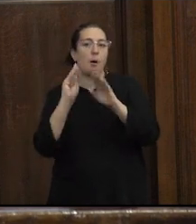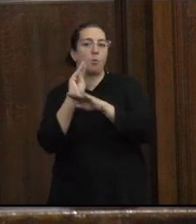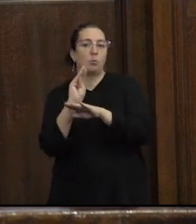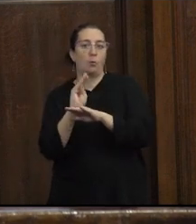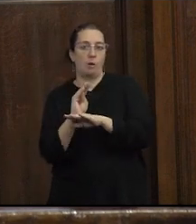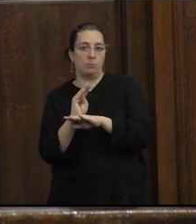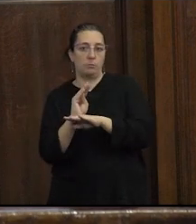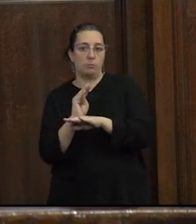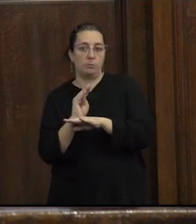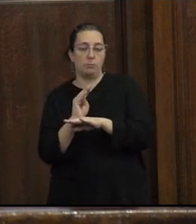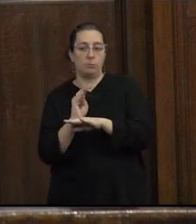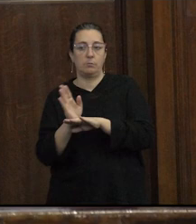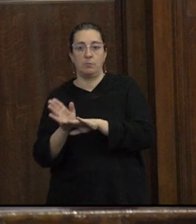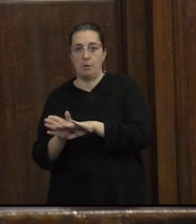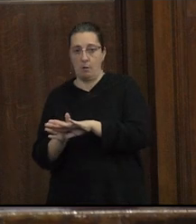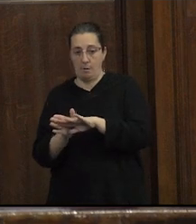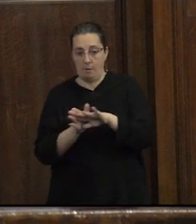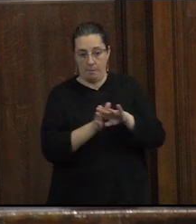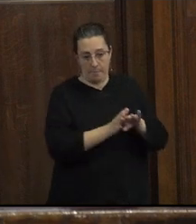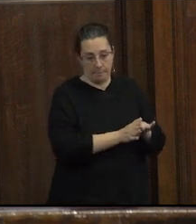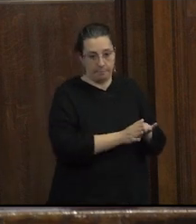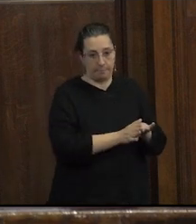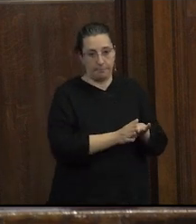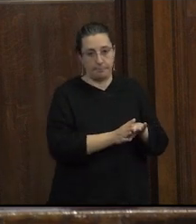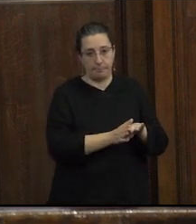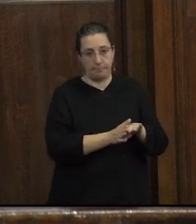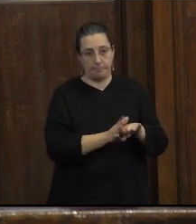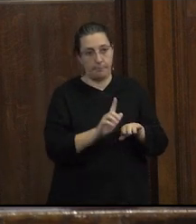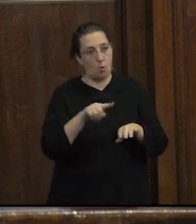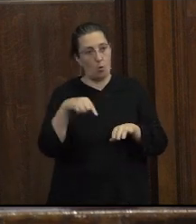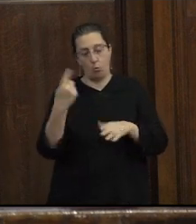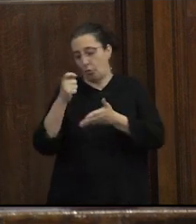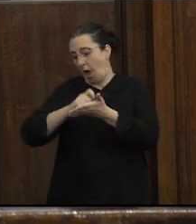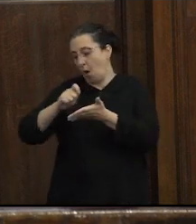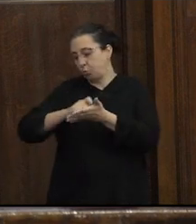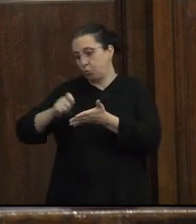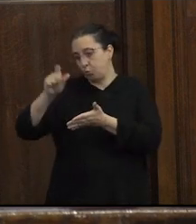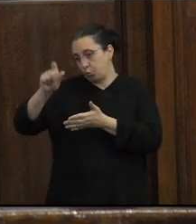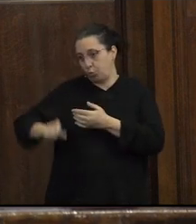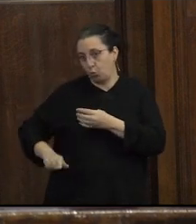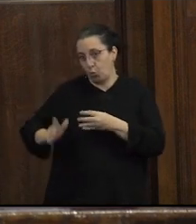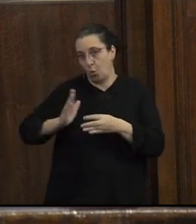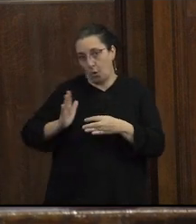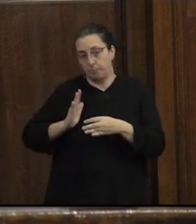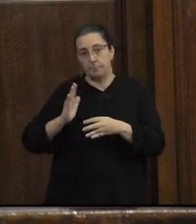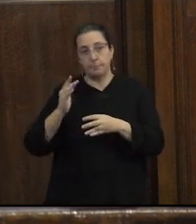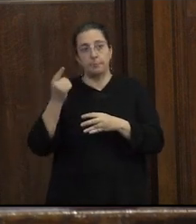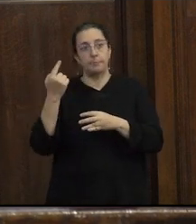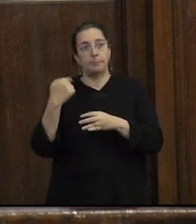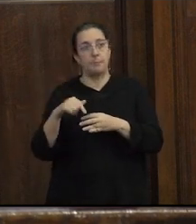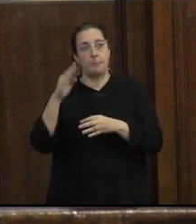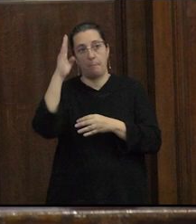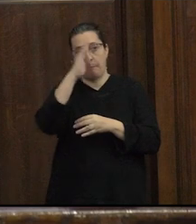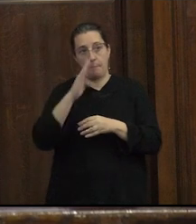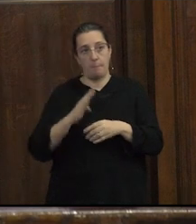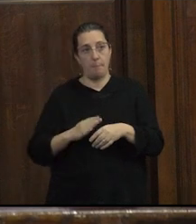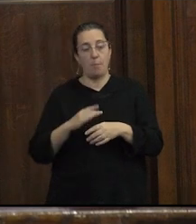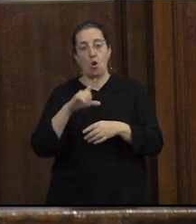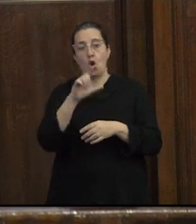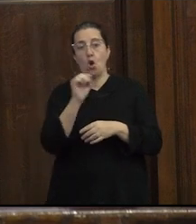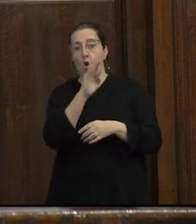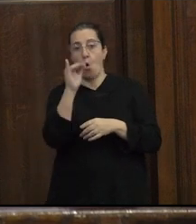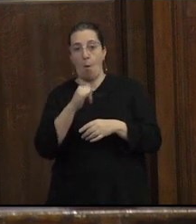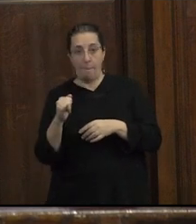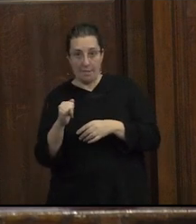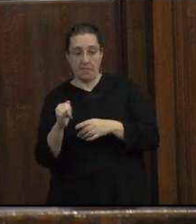por otro lado otra autora que a mí me sirve para pensar este escenario es la brasilera Guasira López